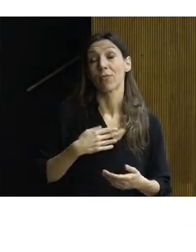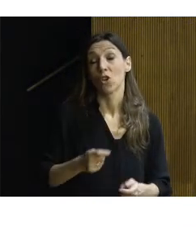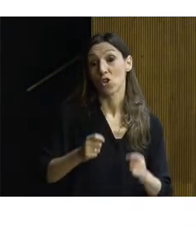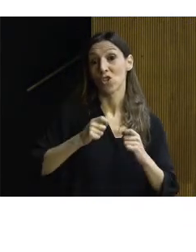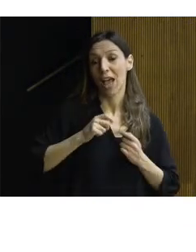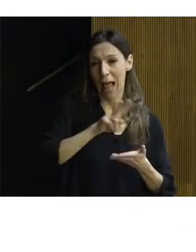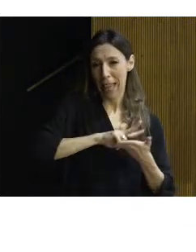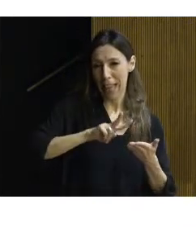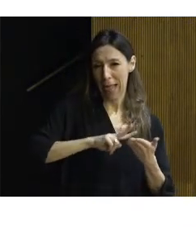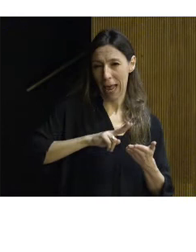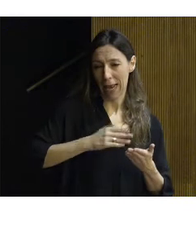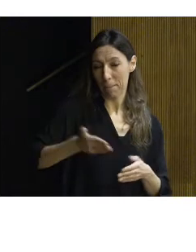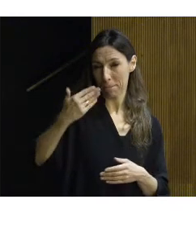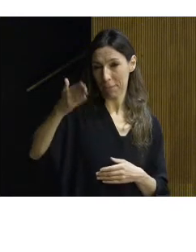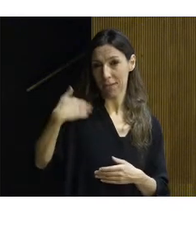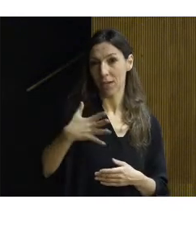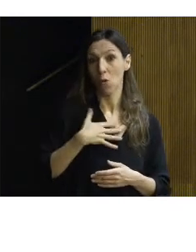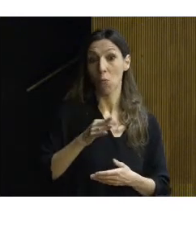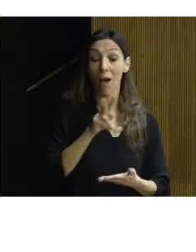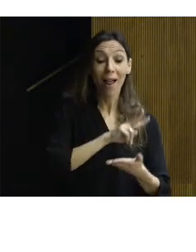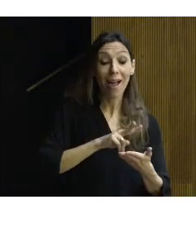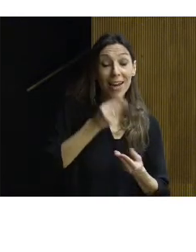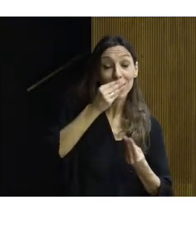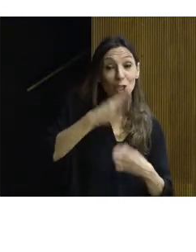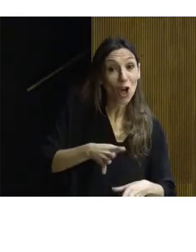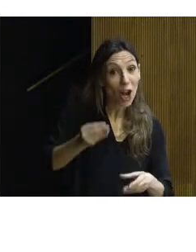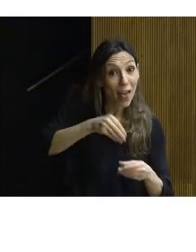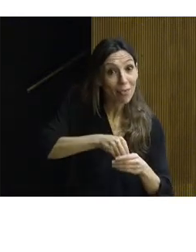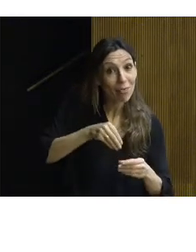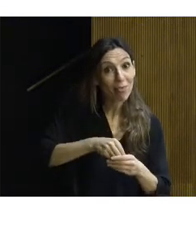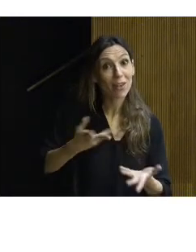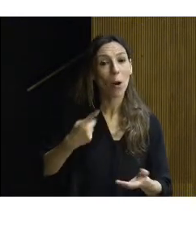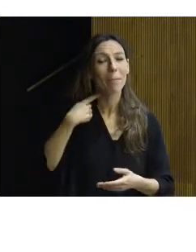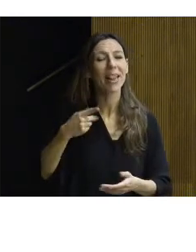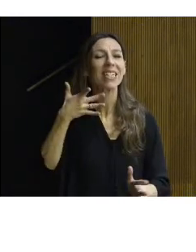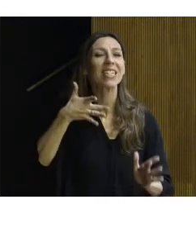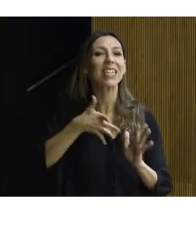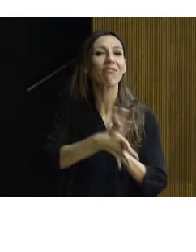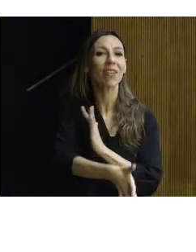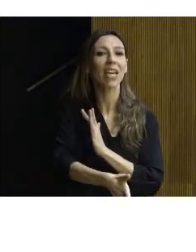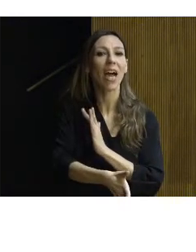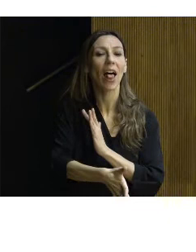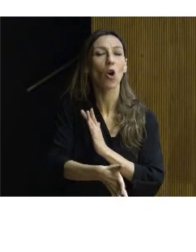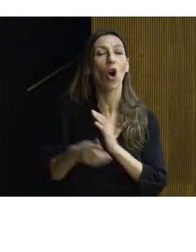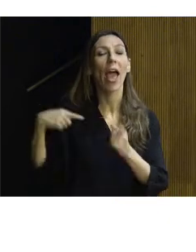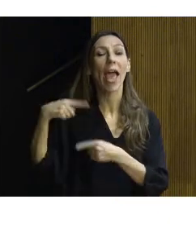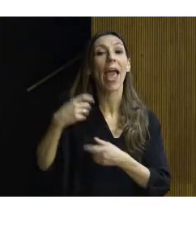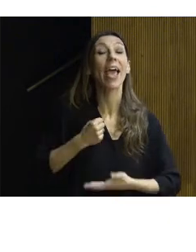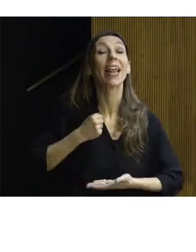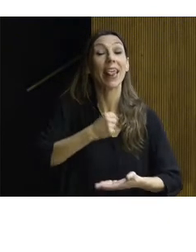deben permitir que se pueda seguir leyendo la historia que encierra y no se pierda el significado de su herencia patrimonial.